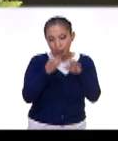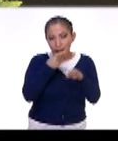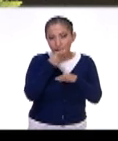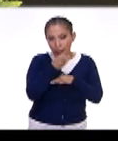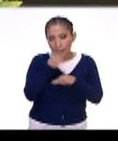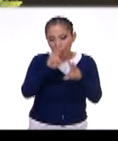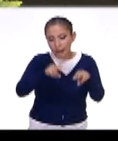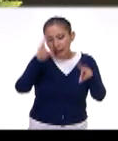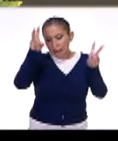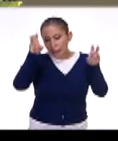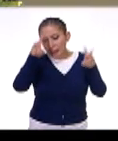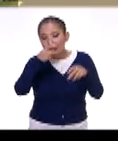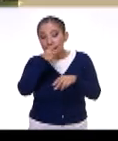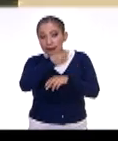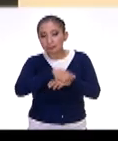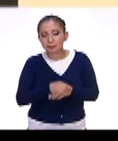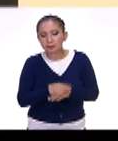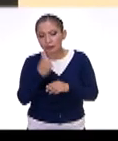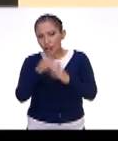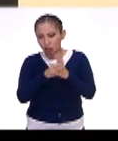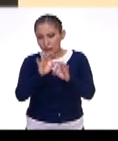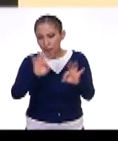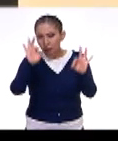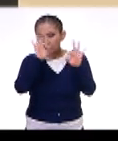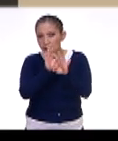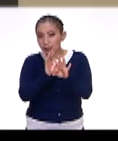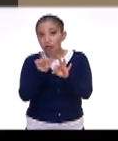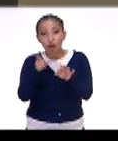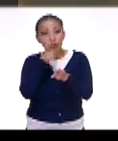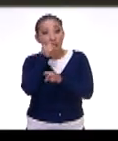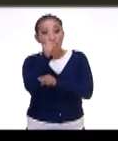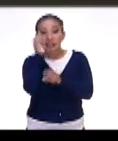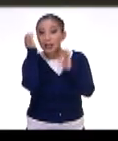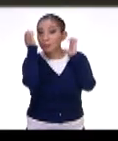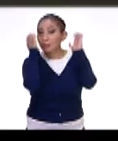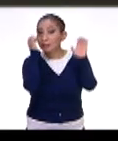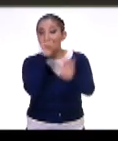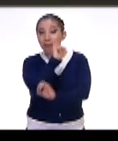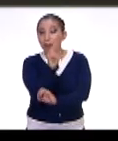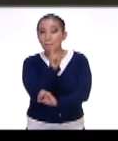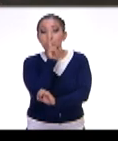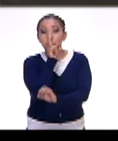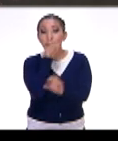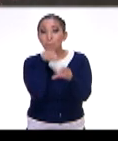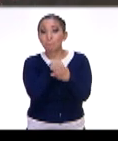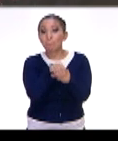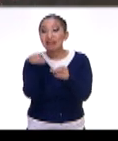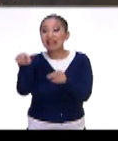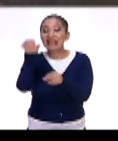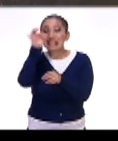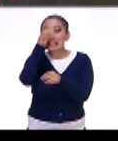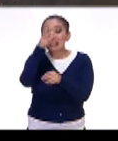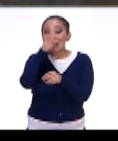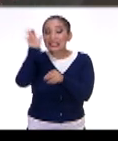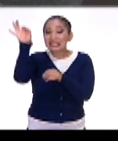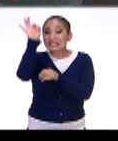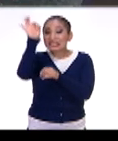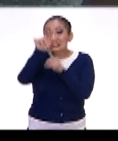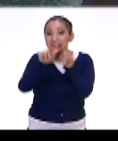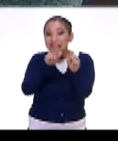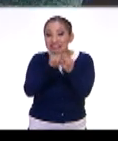cuando se analizaba el tema, es una cosa muy importante es, no digamos en la exposición, que los insectos